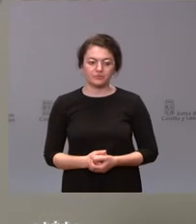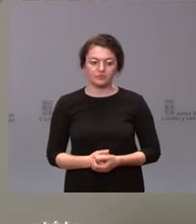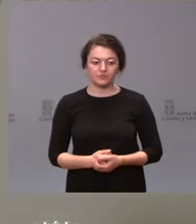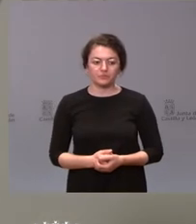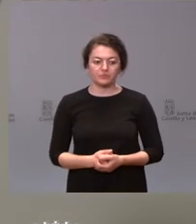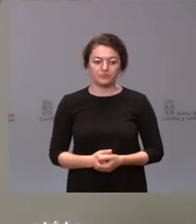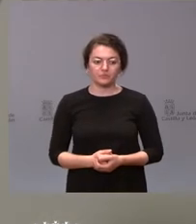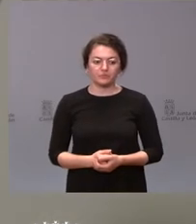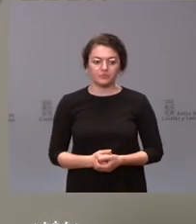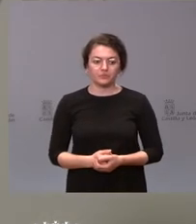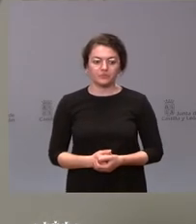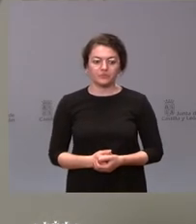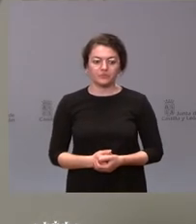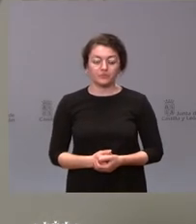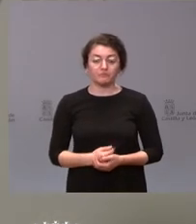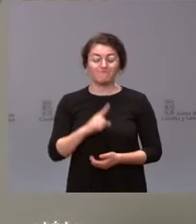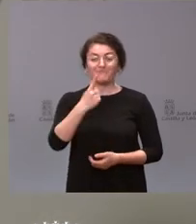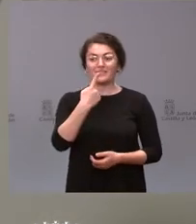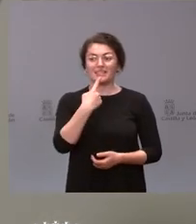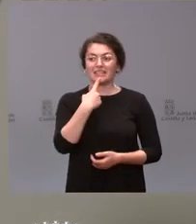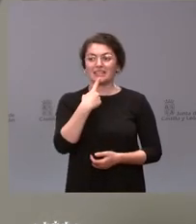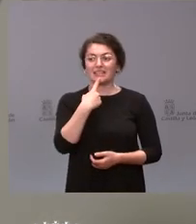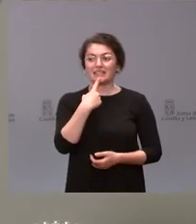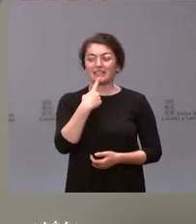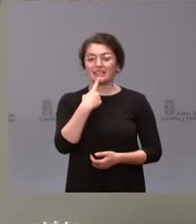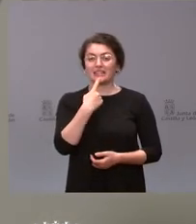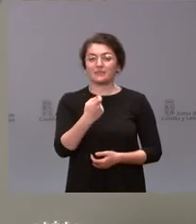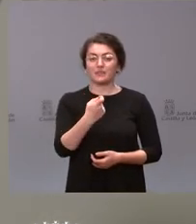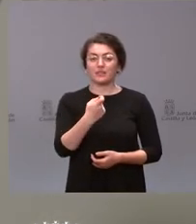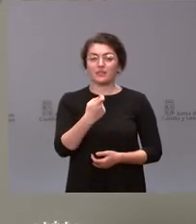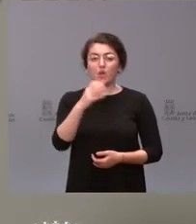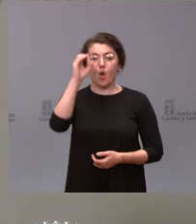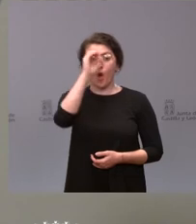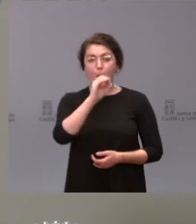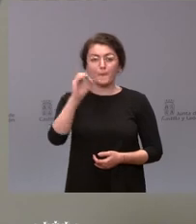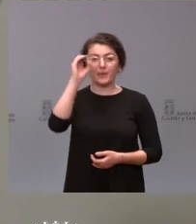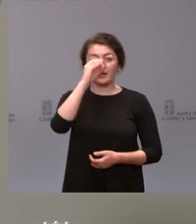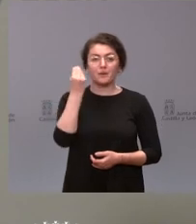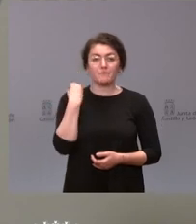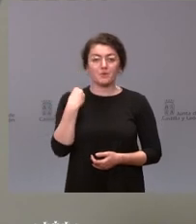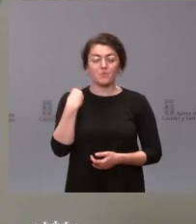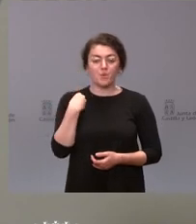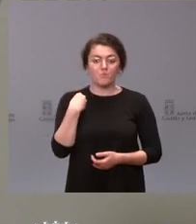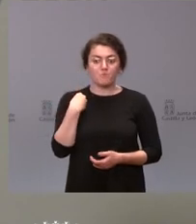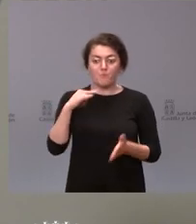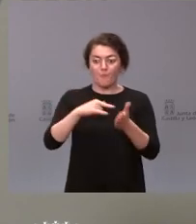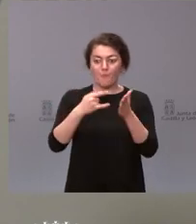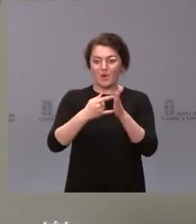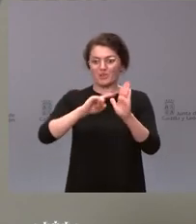Pues primero es difícil opinar sobre un proyecto de ley del cual no se ha informado ni a la sociedad ni a las comunidades autónomas